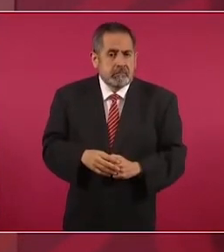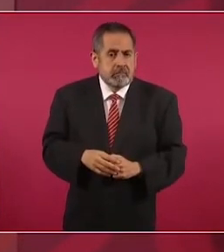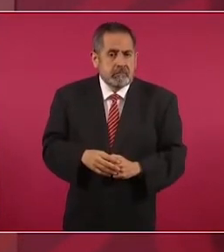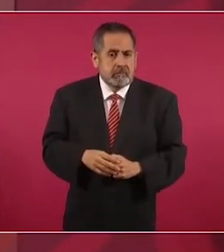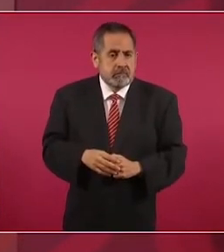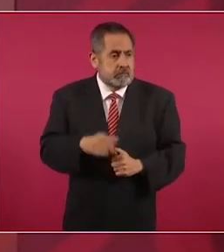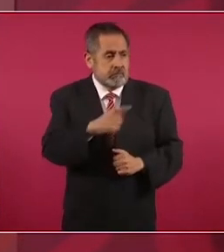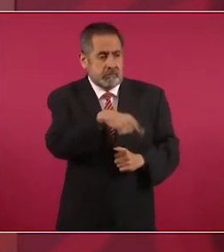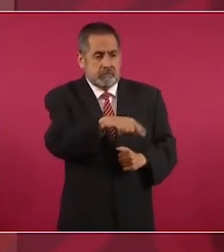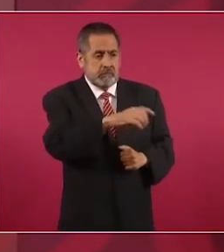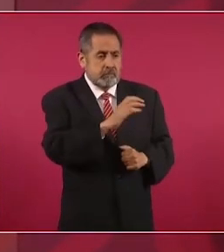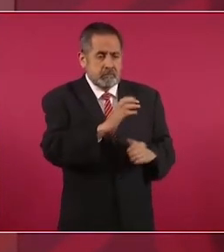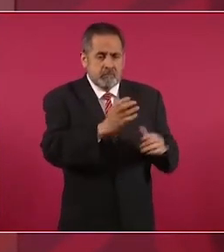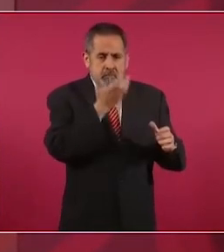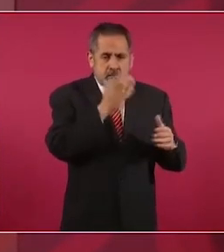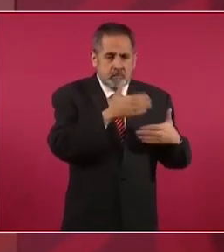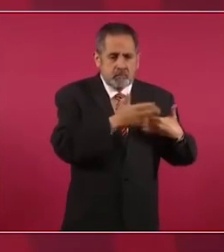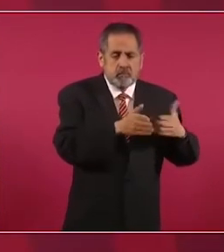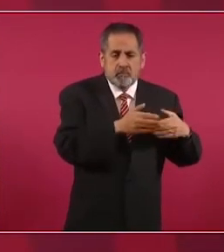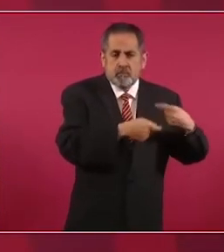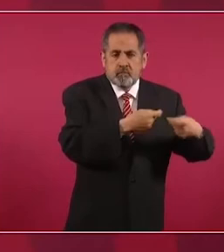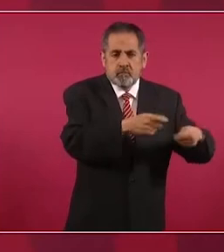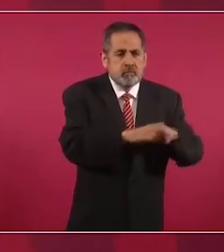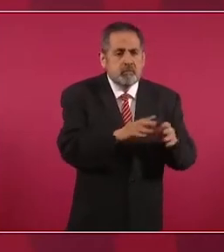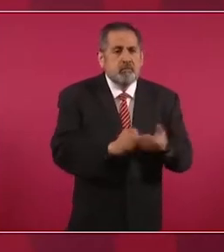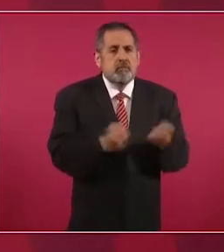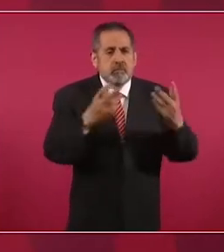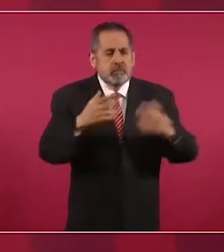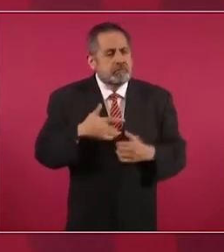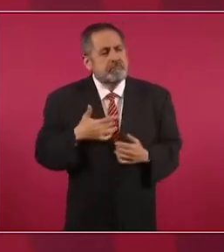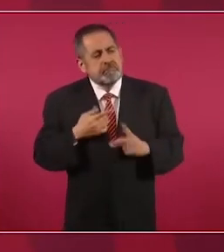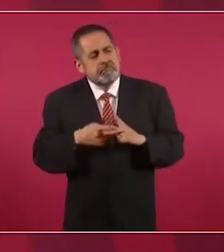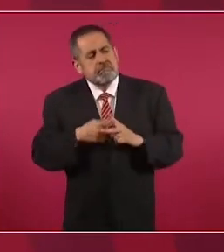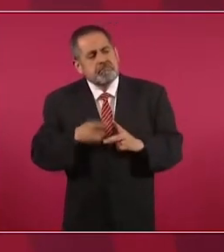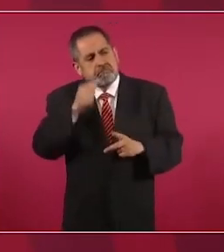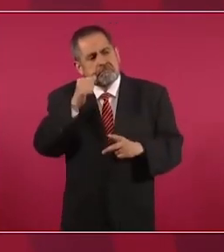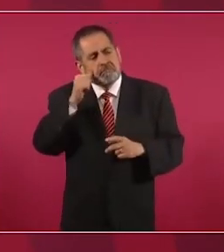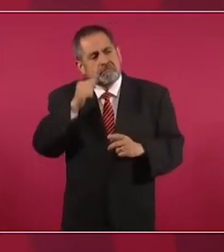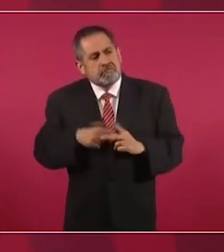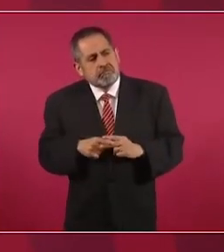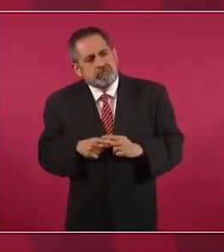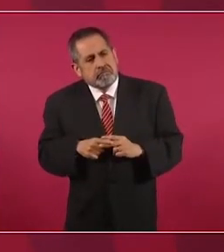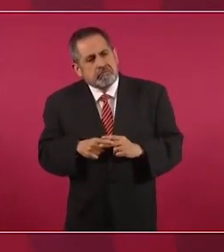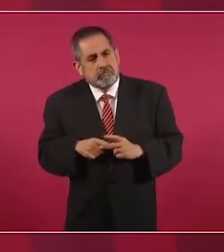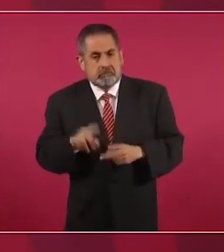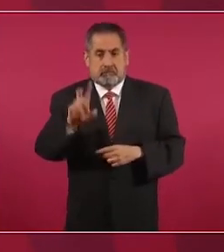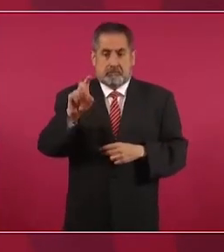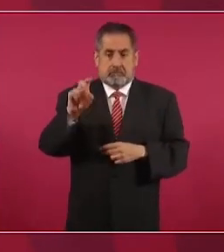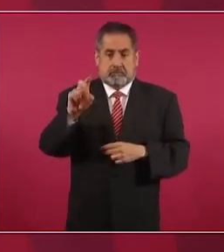del Bloque Conservador? Estaba yo contando ayer, 38.